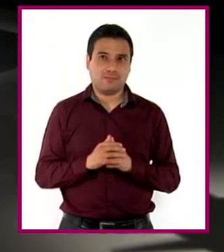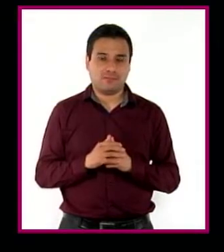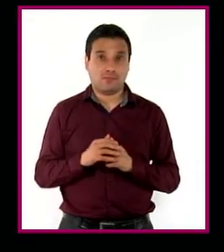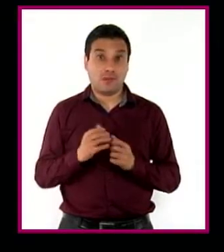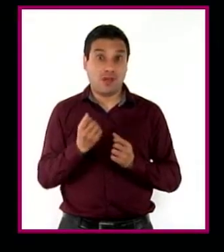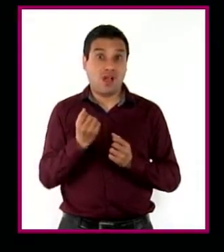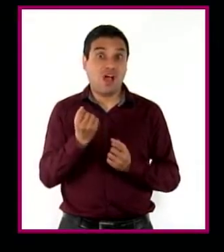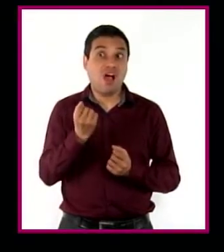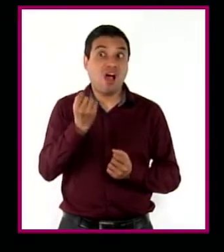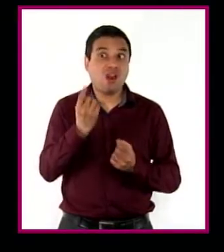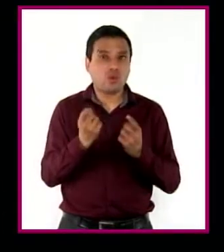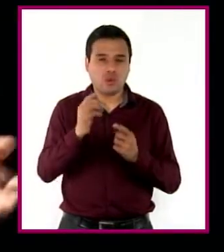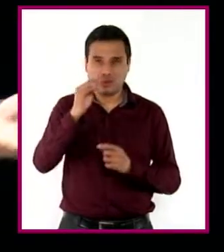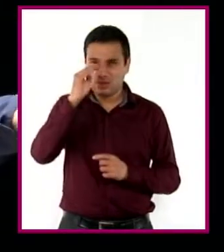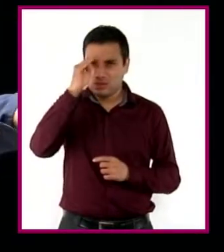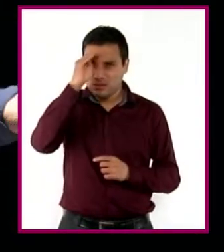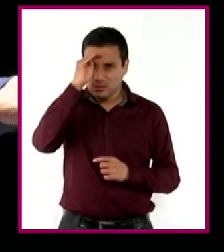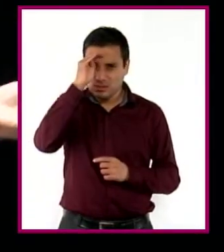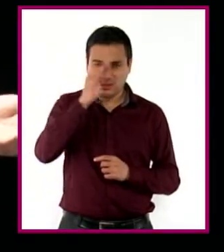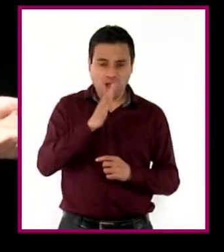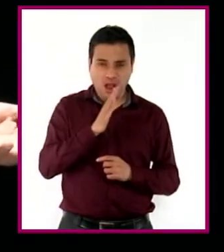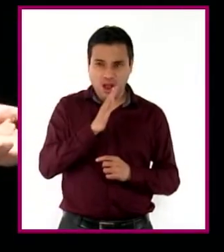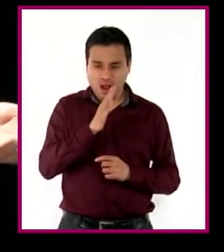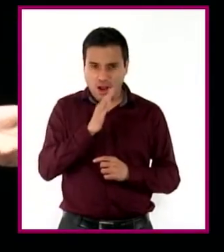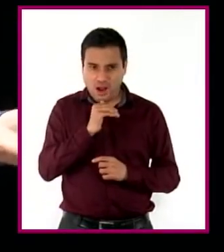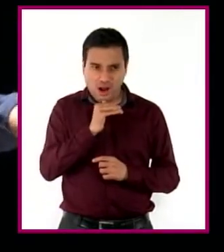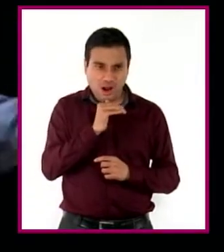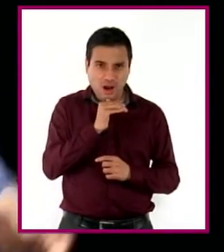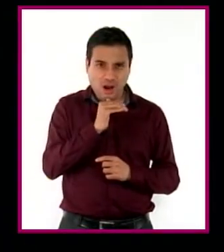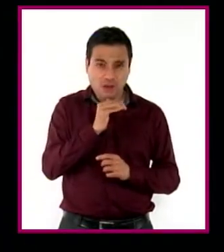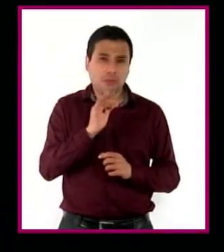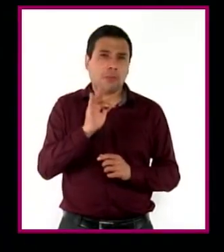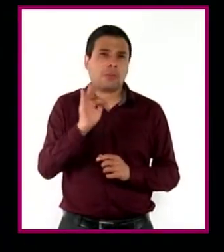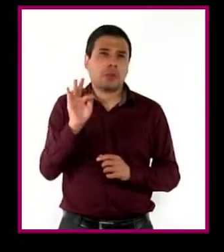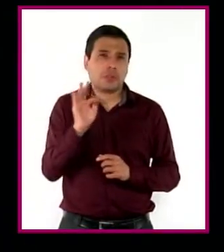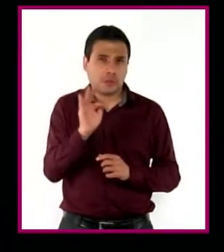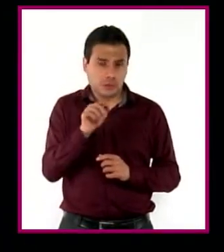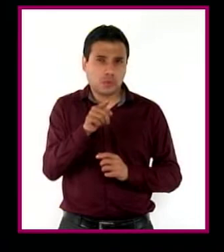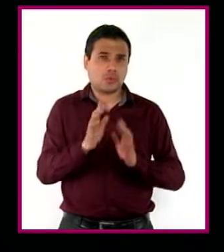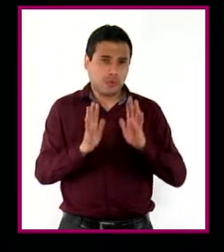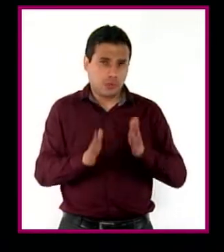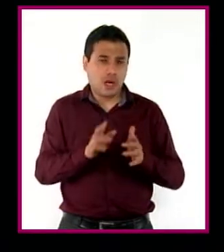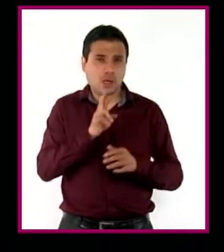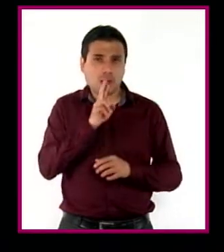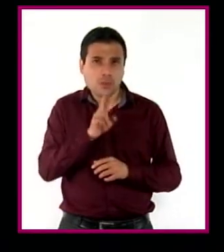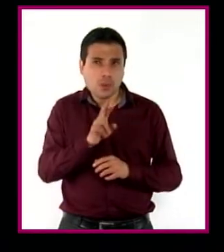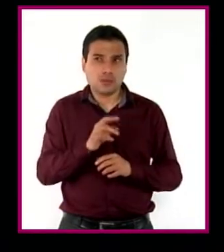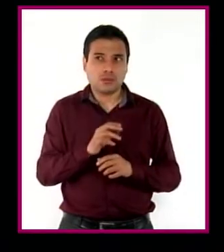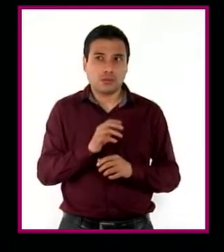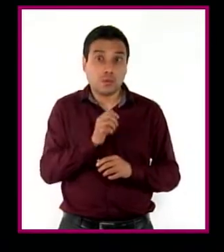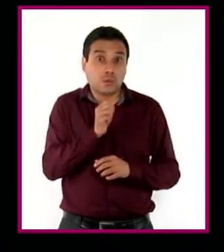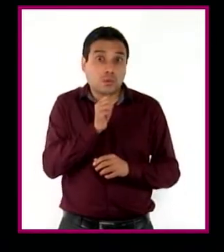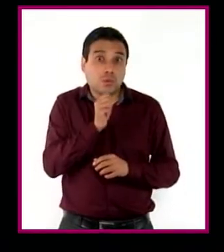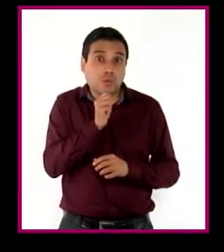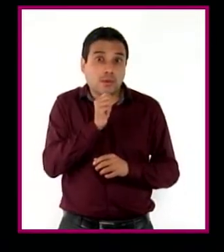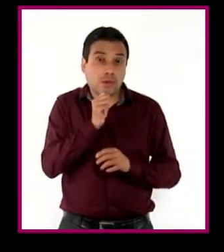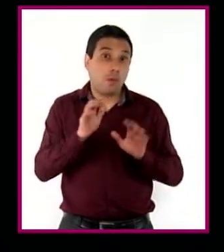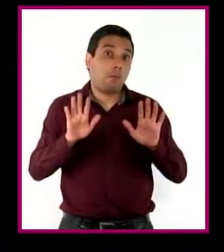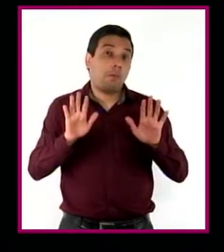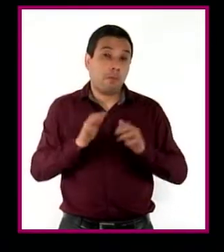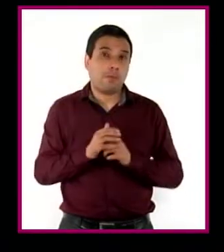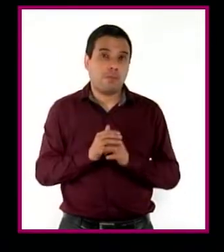Transcription Ah, tú ya tengas una respuesta clara para ella o quizá no, pero llegado el momento